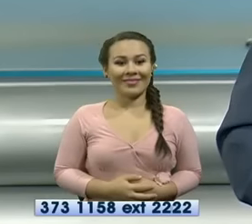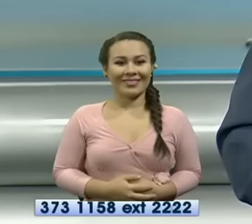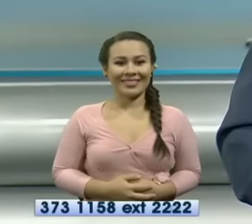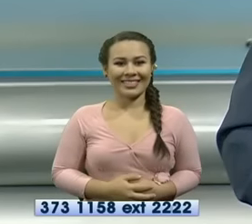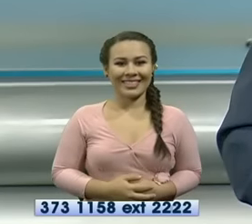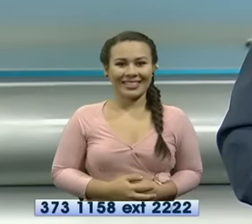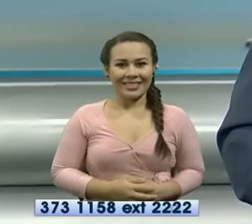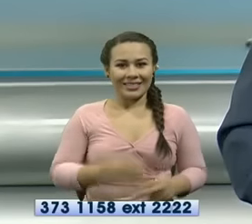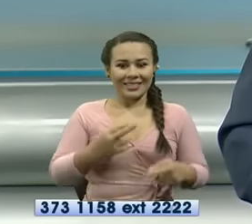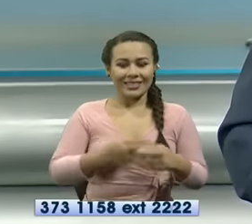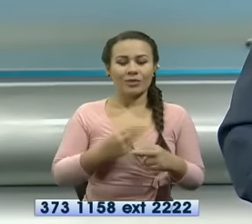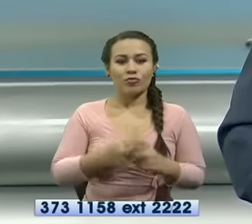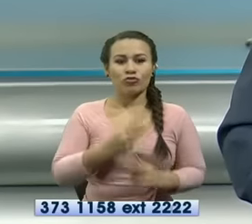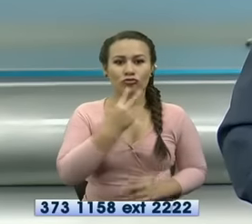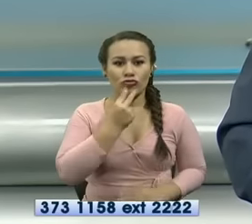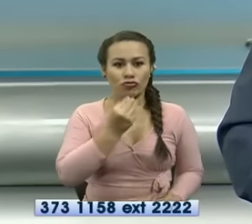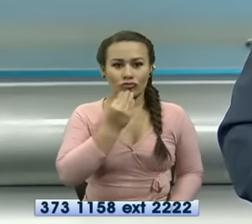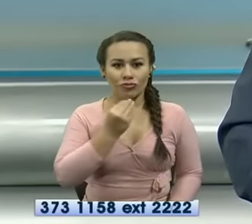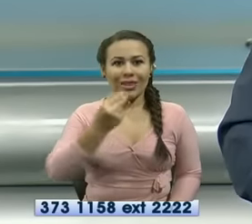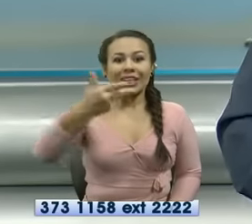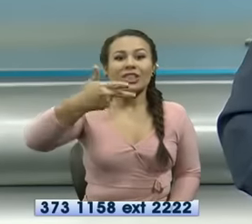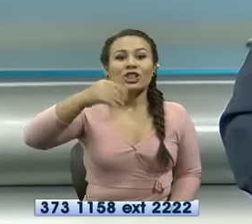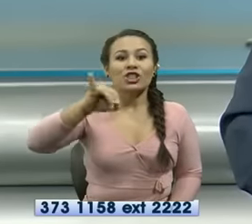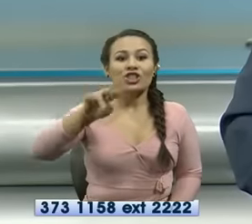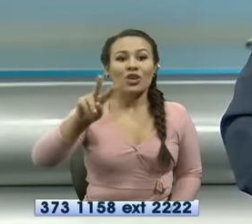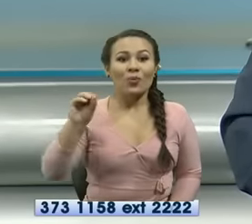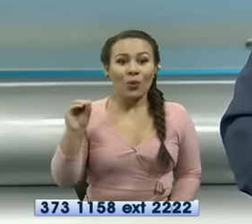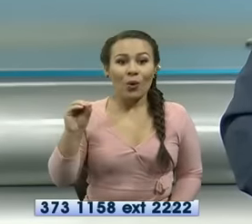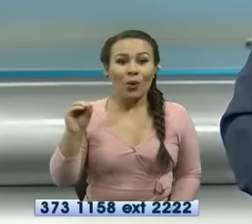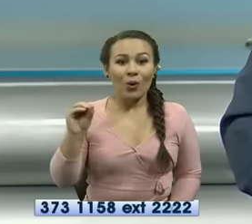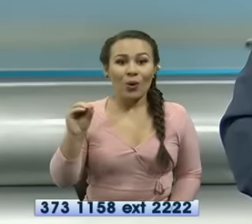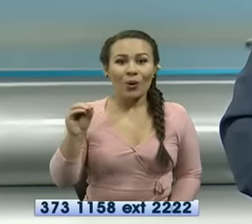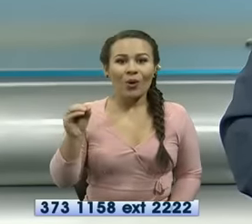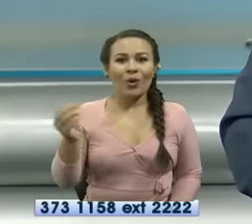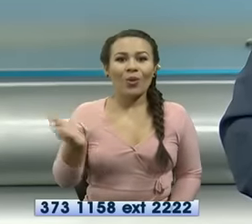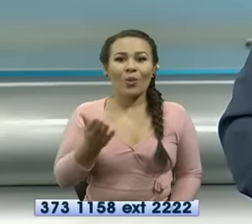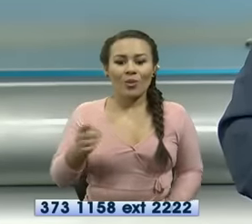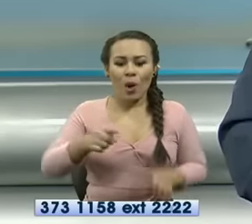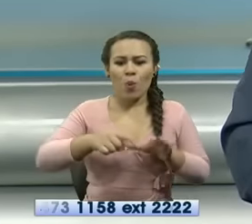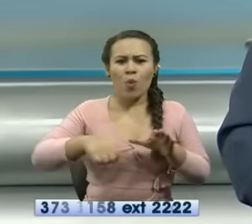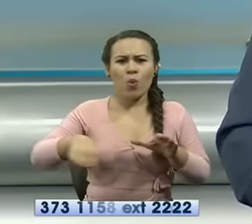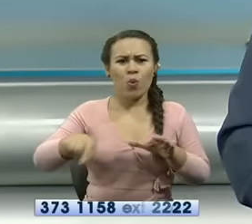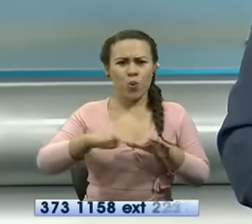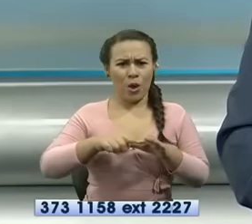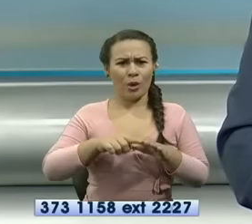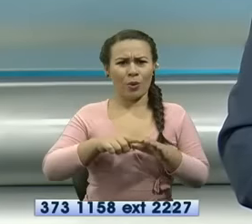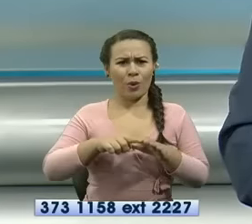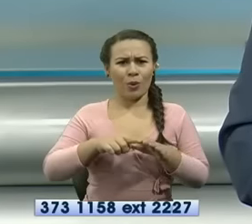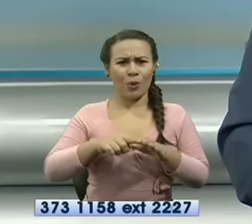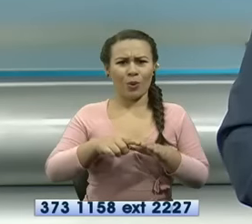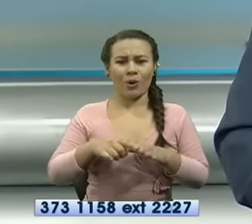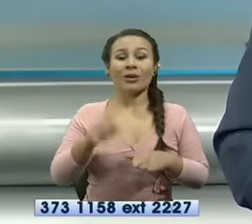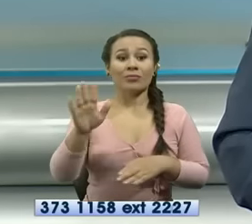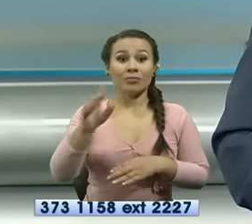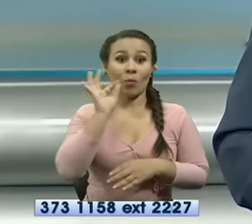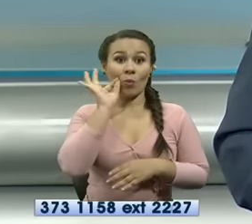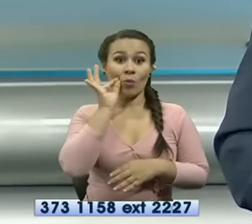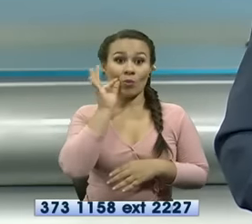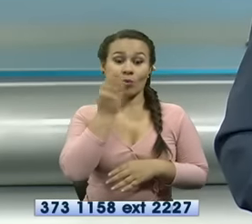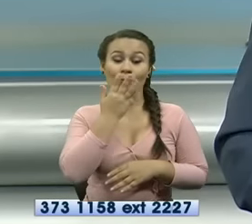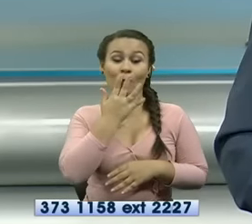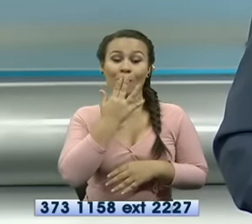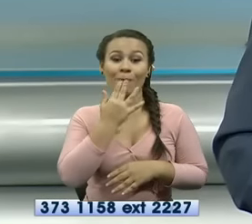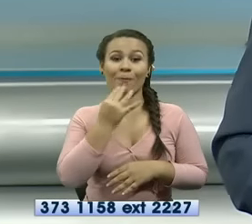el chivo al hueco ojo el chivo al hueco su sabor es único y su modo de